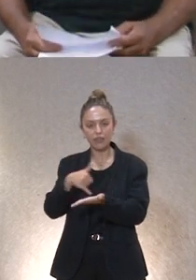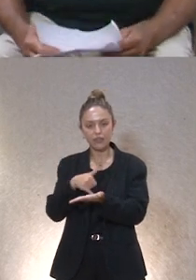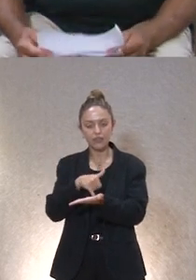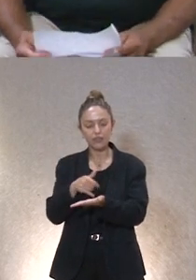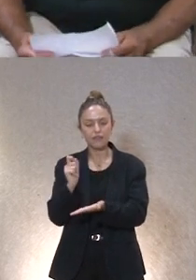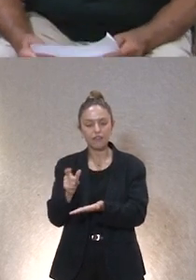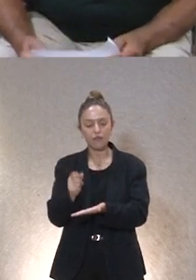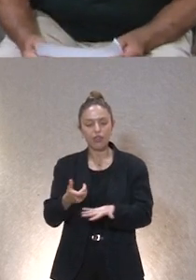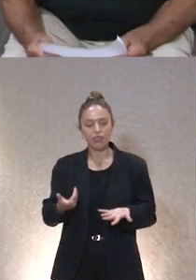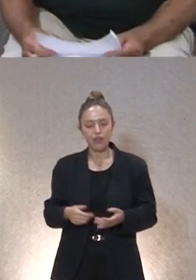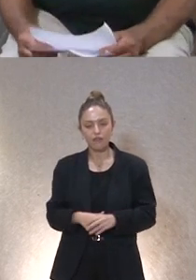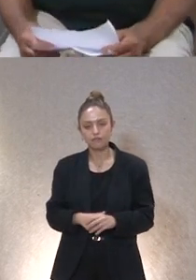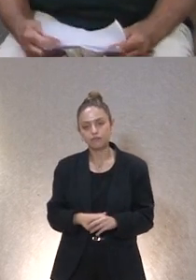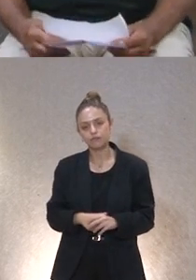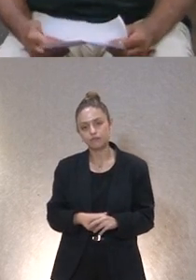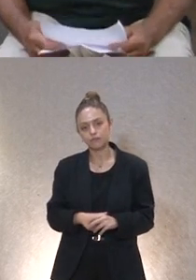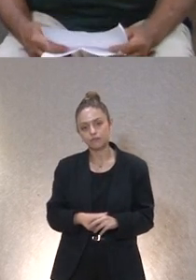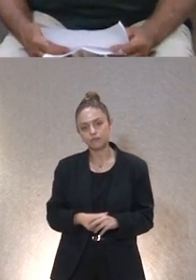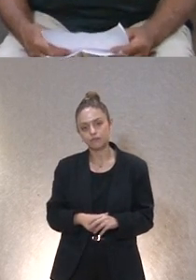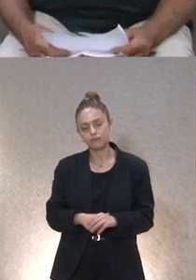frecuencia bueno yo